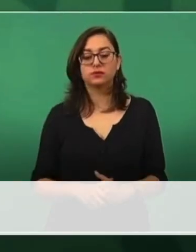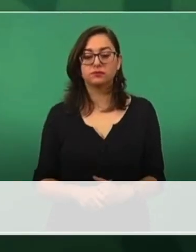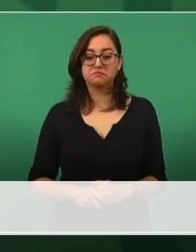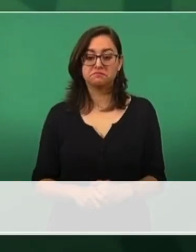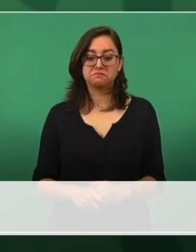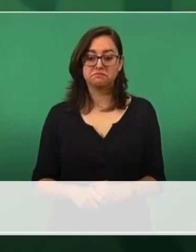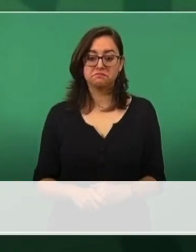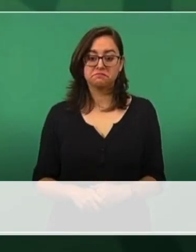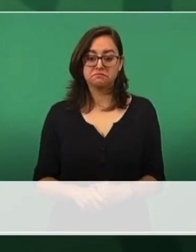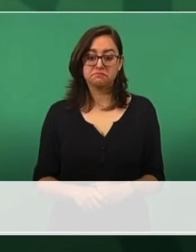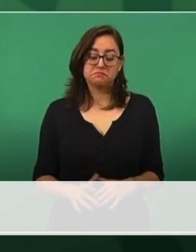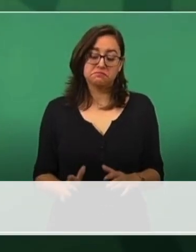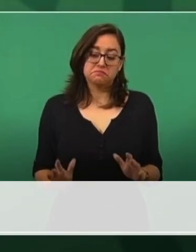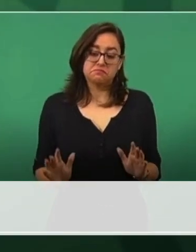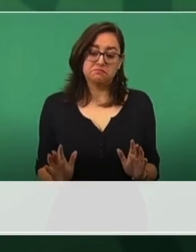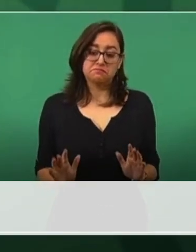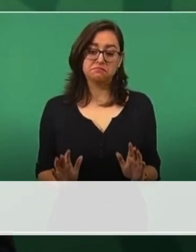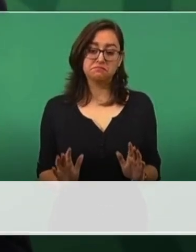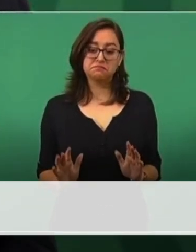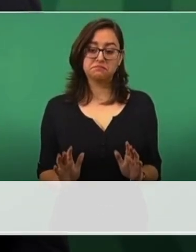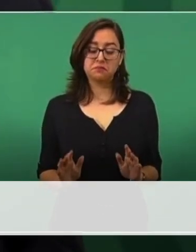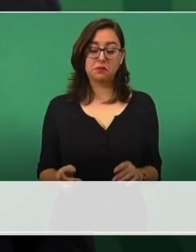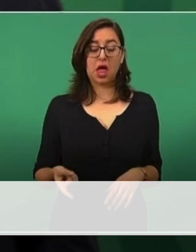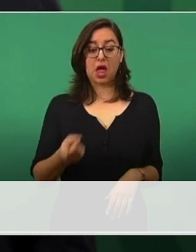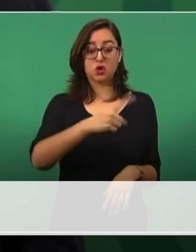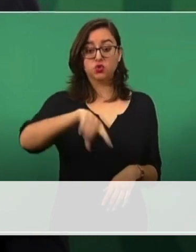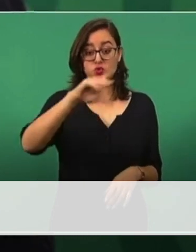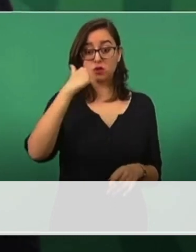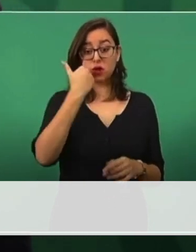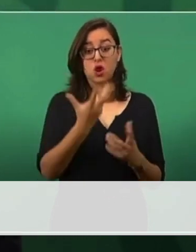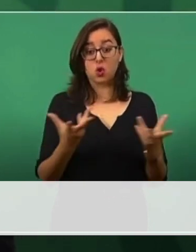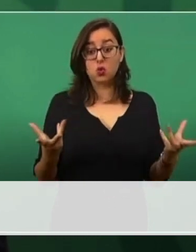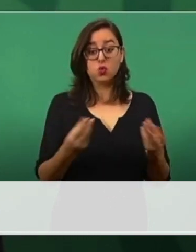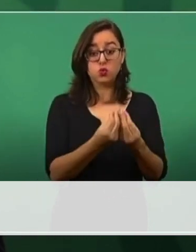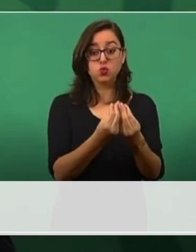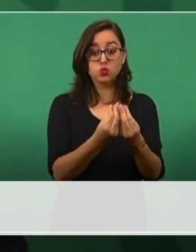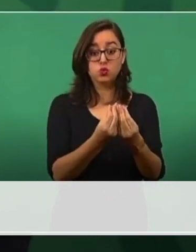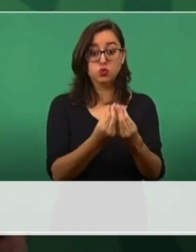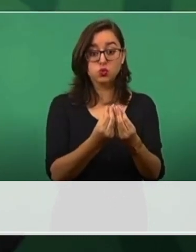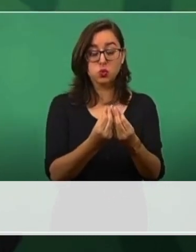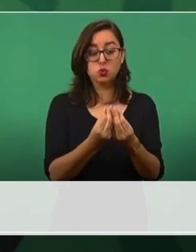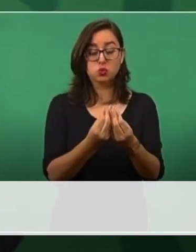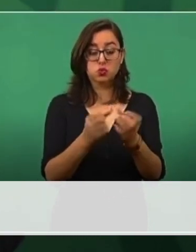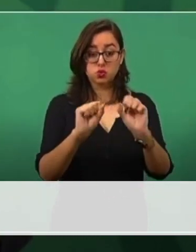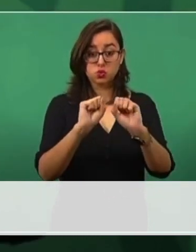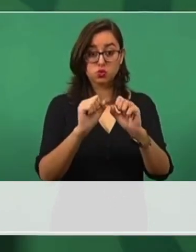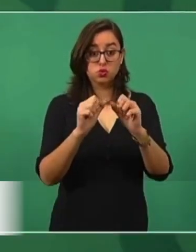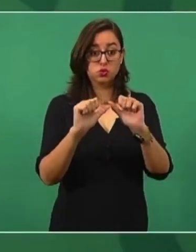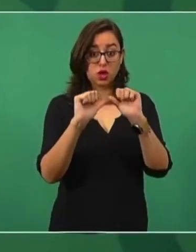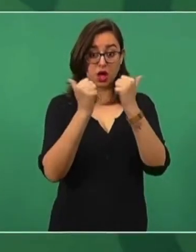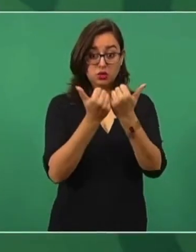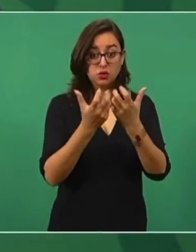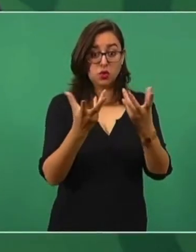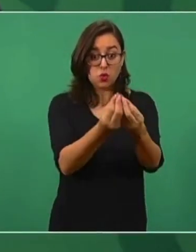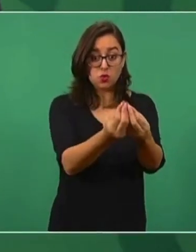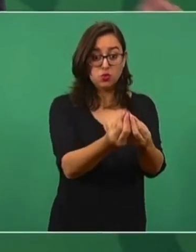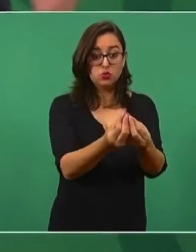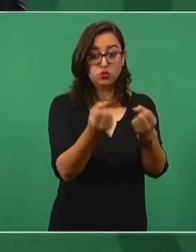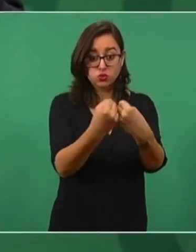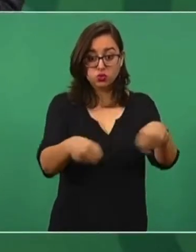Están en su derecho de asociarse, aliarse. No es noticia, ya lo hicieron